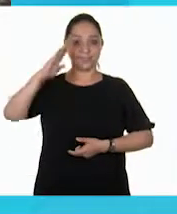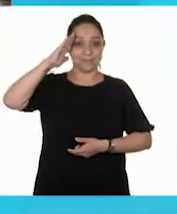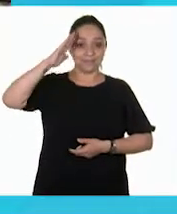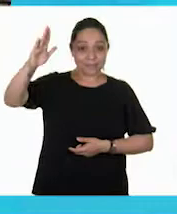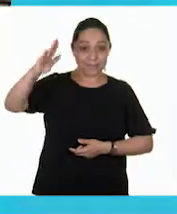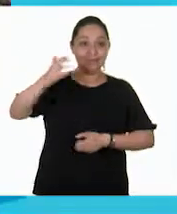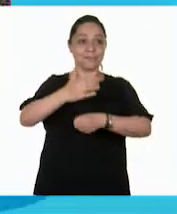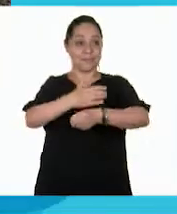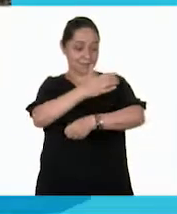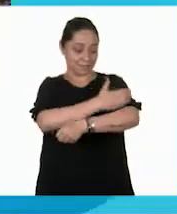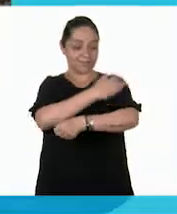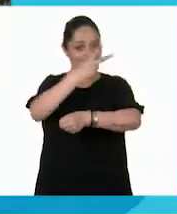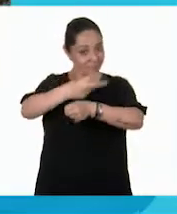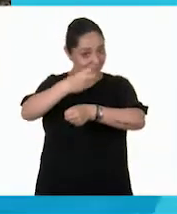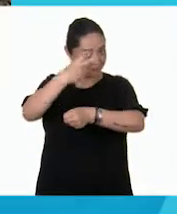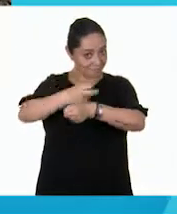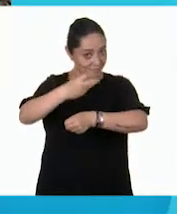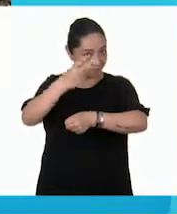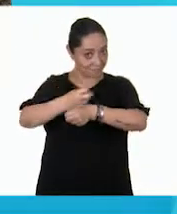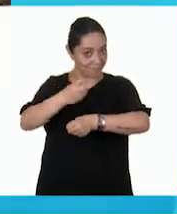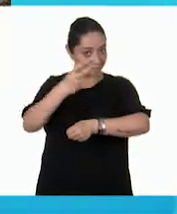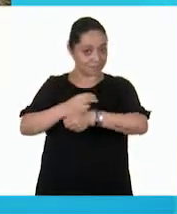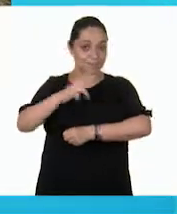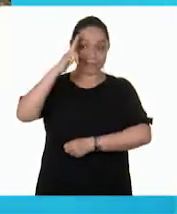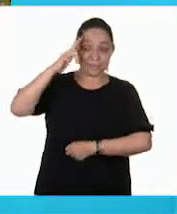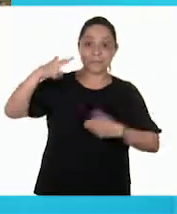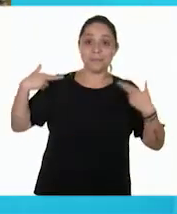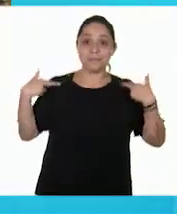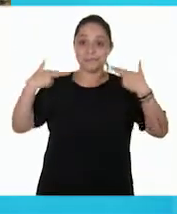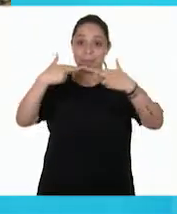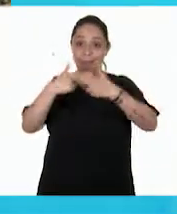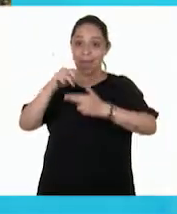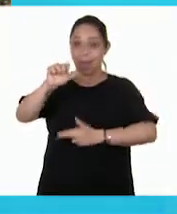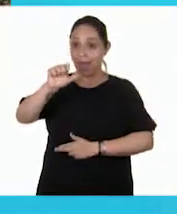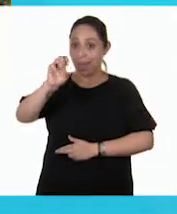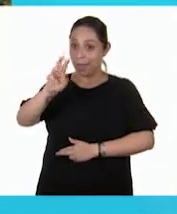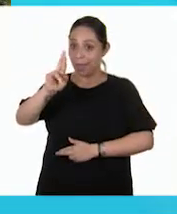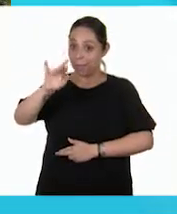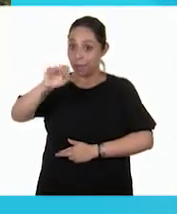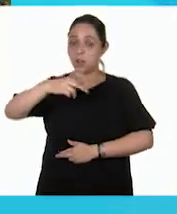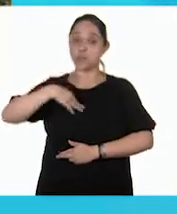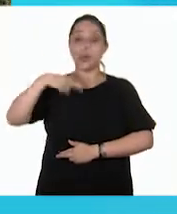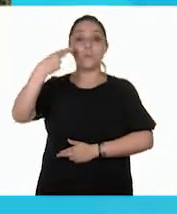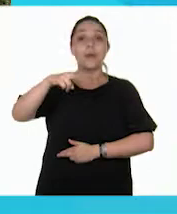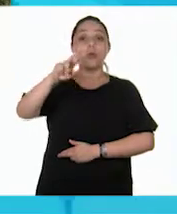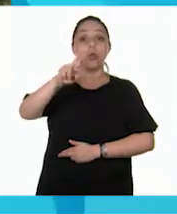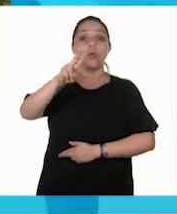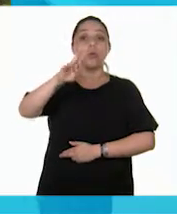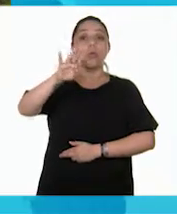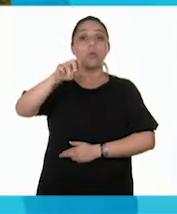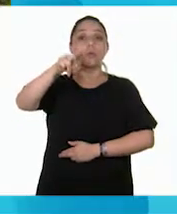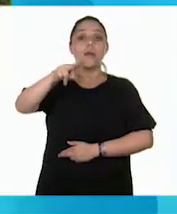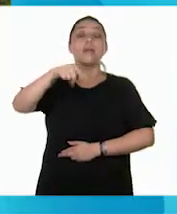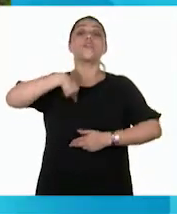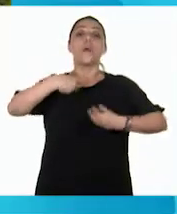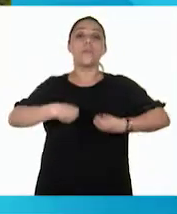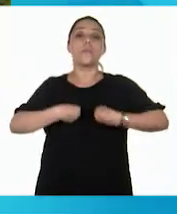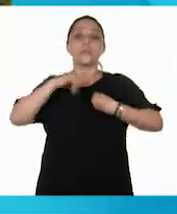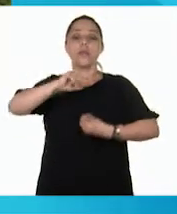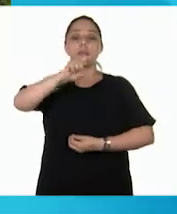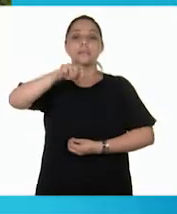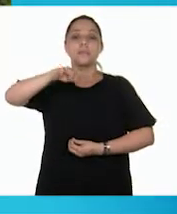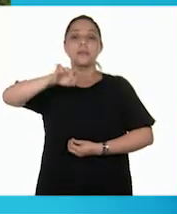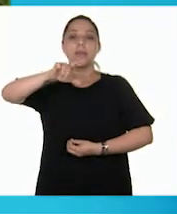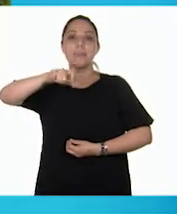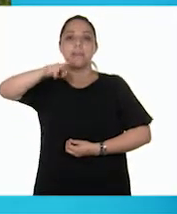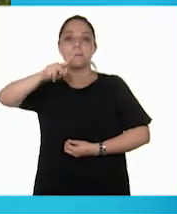Hola, compañeritos de segundo grado. Hola, maestra Abril. Me llamo Rubén y vivo en Nixmiquilpan y algo.